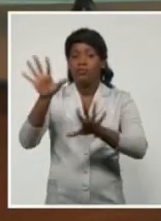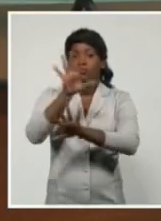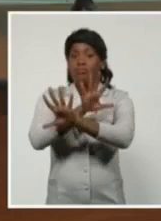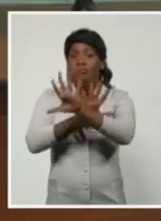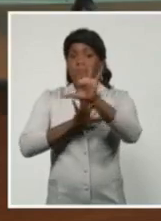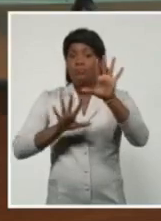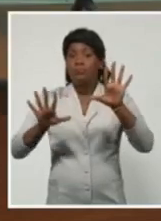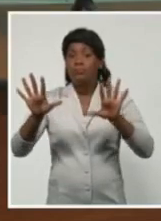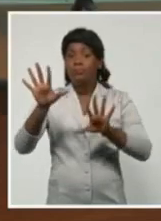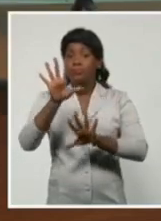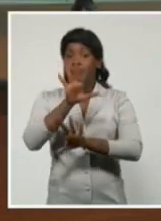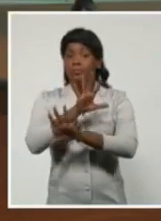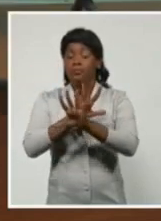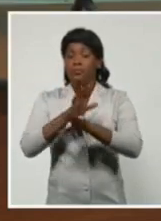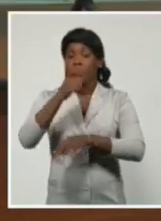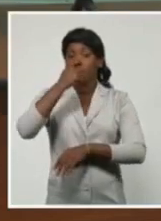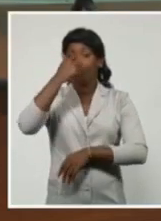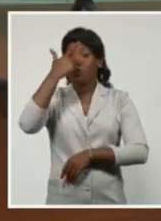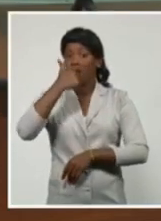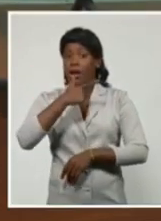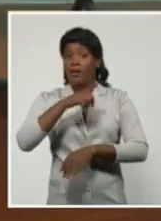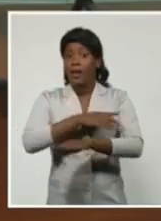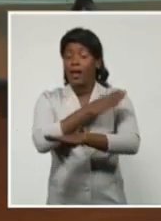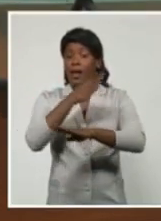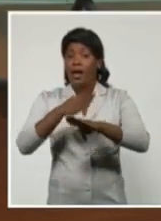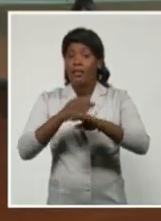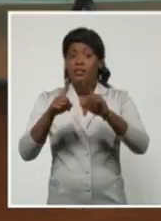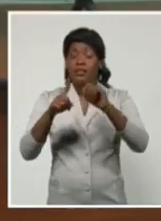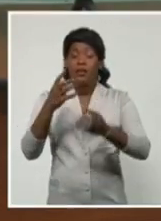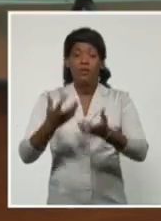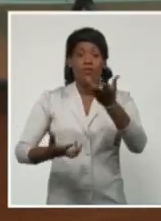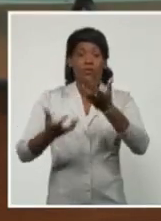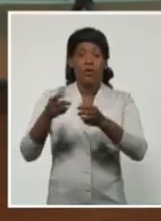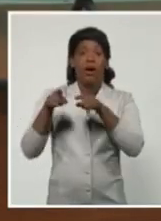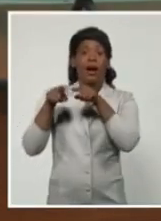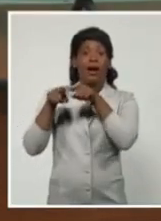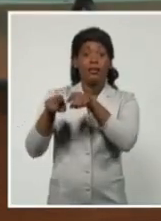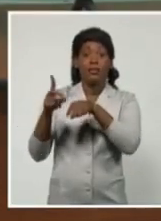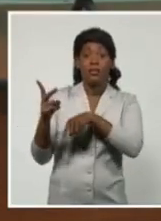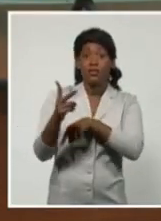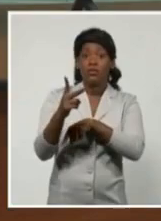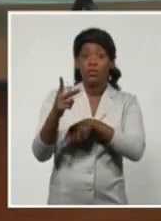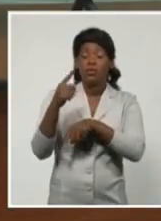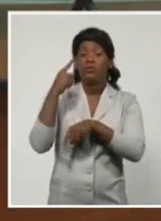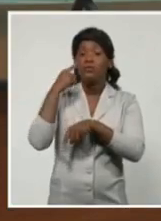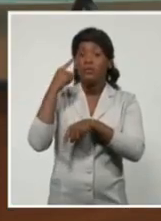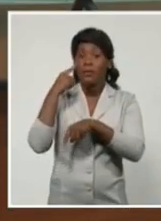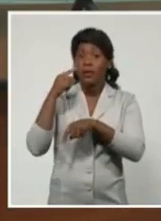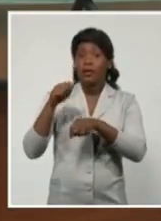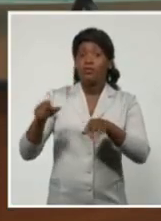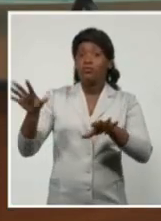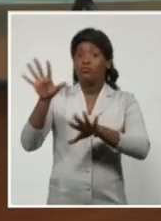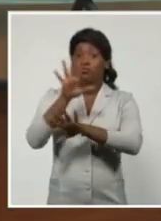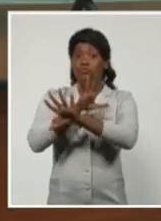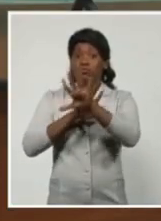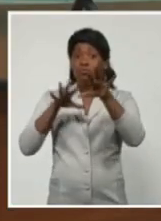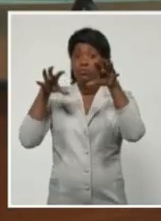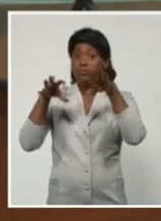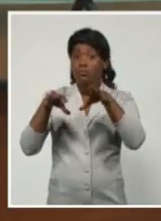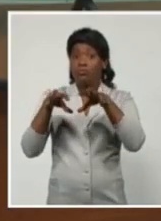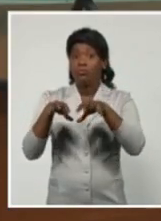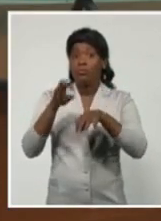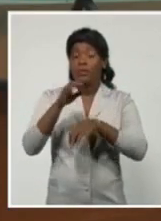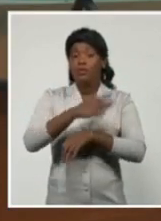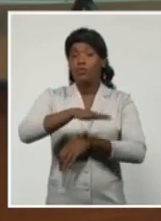sur, desde Ciego de Ávila hasta Cienfuegos, que se extenderán gradualmente al resto de la costa sur.